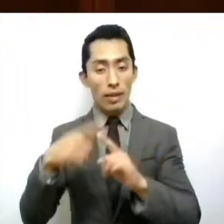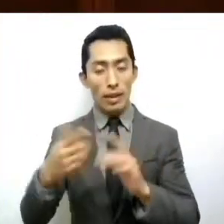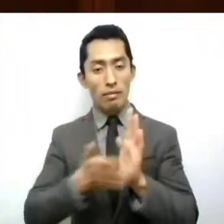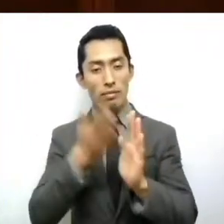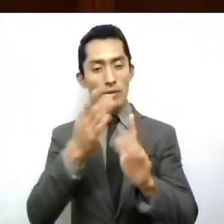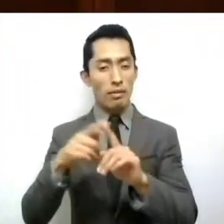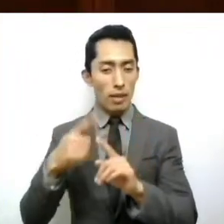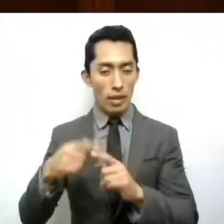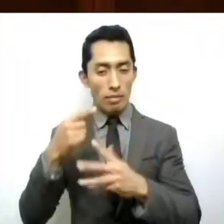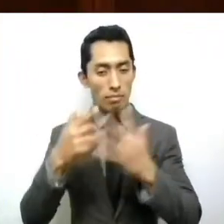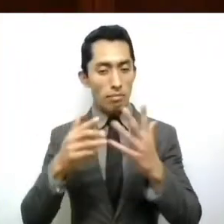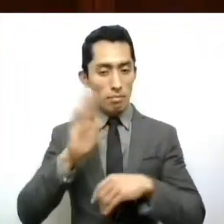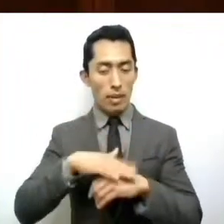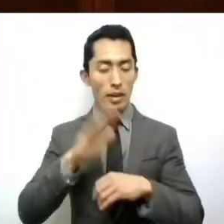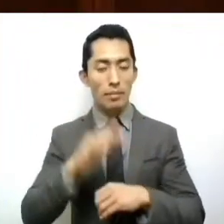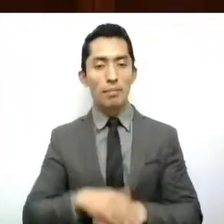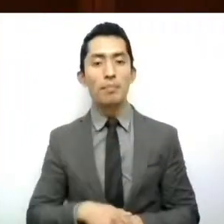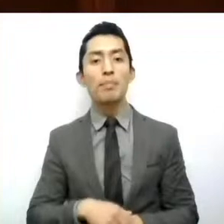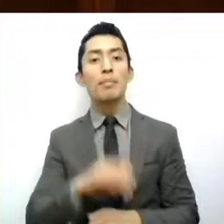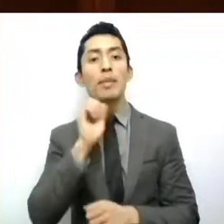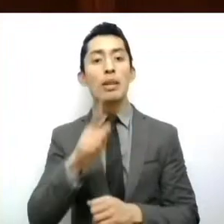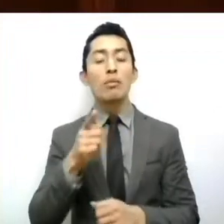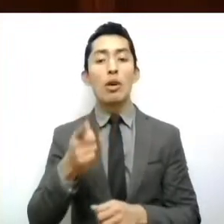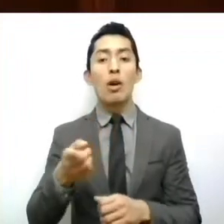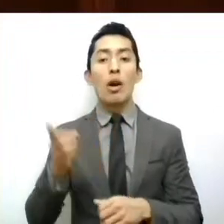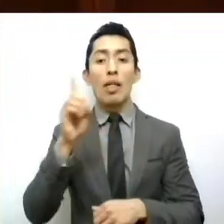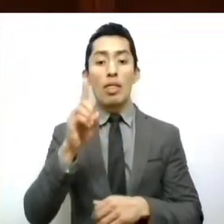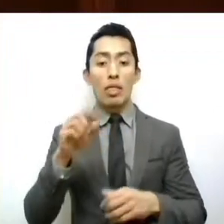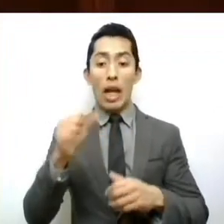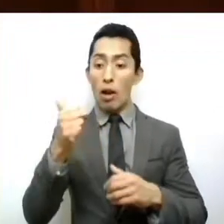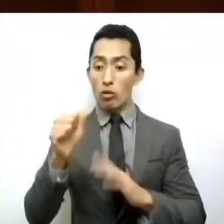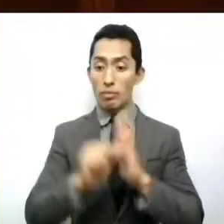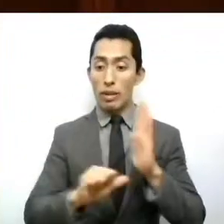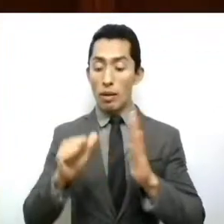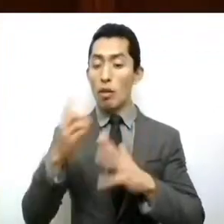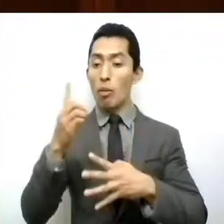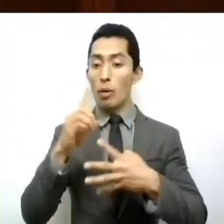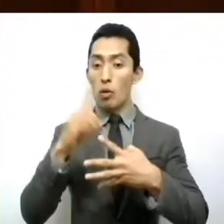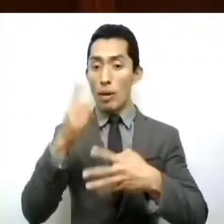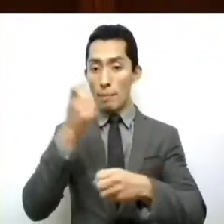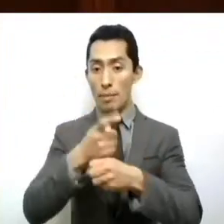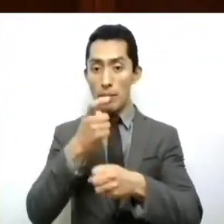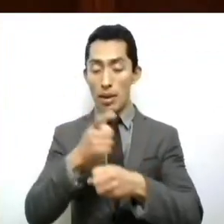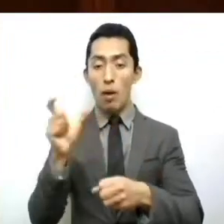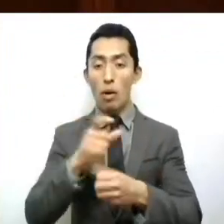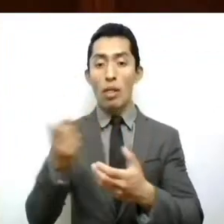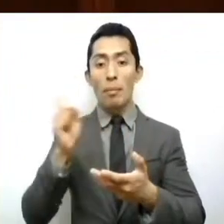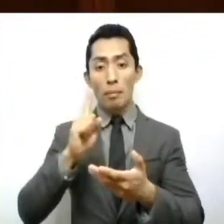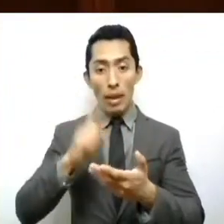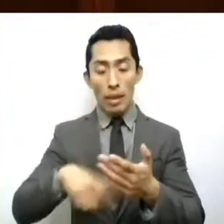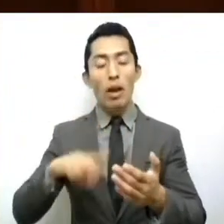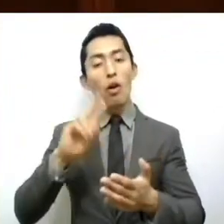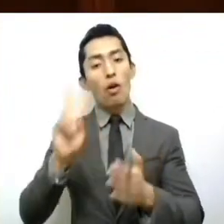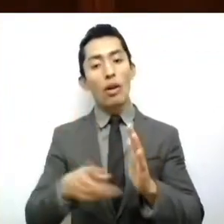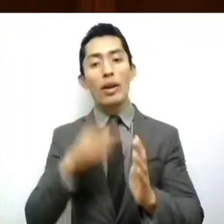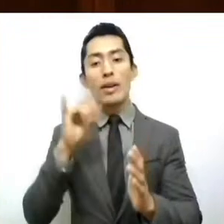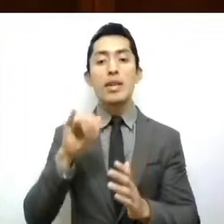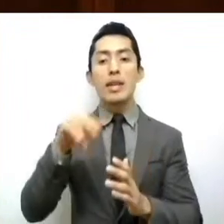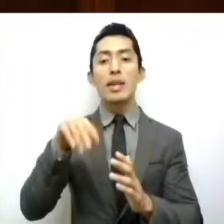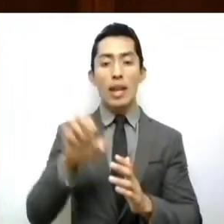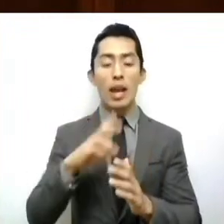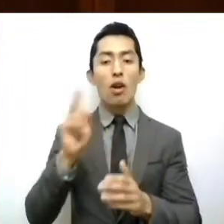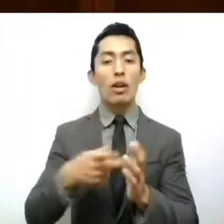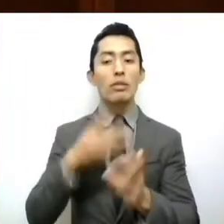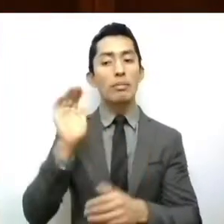entre otras. Se realizará el primer domingo de agosto. En el caso de la revocación del mandato, se convocará al Instituto Nacional Electoral la